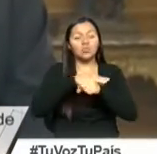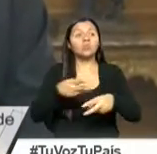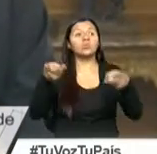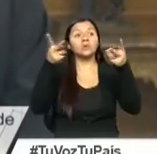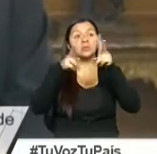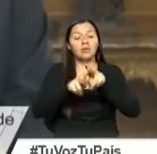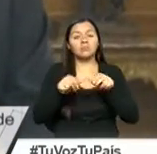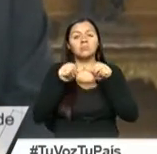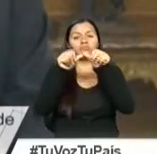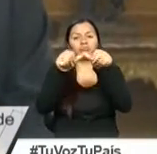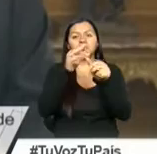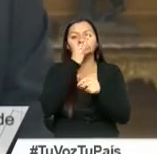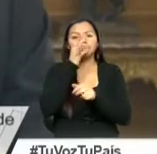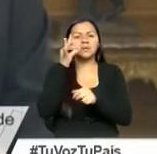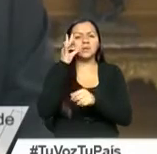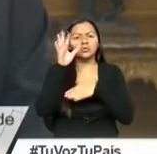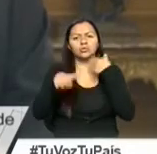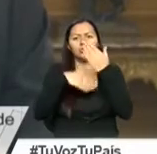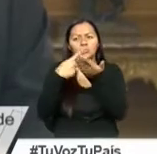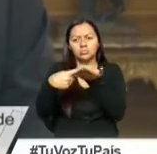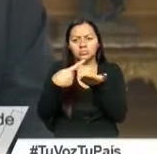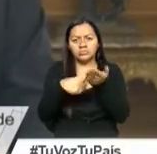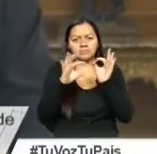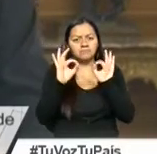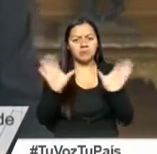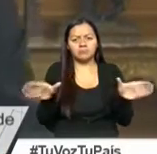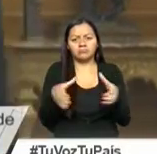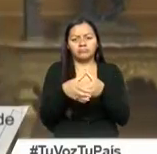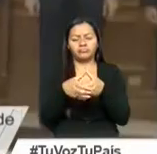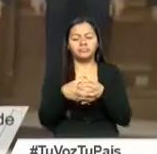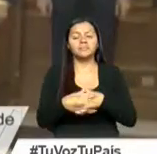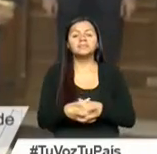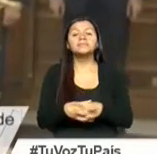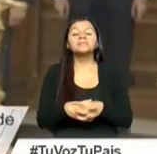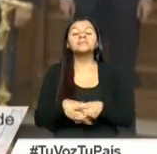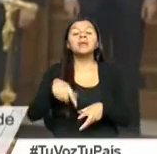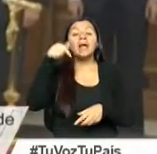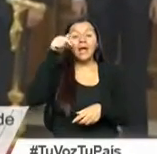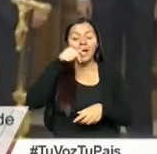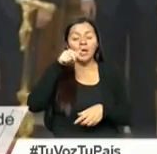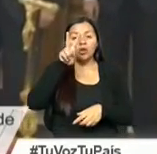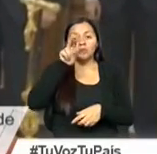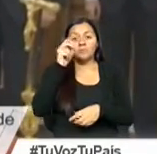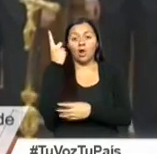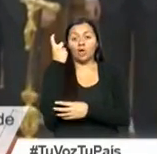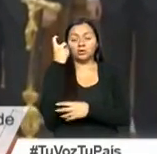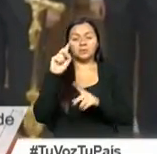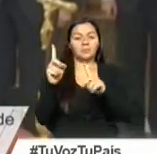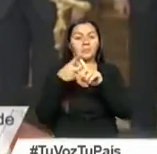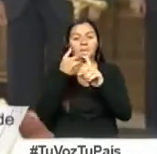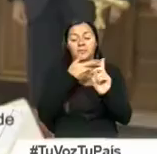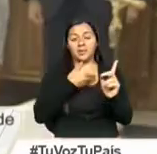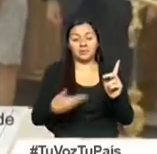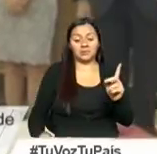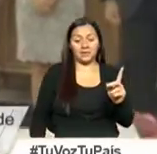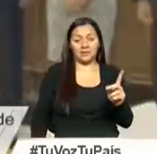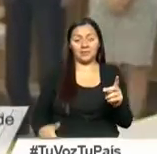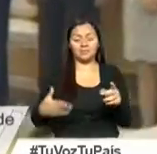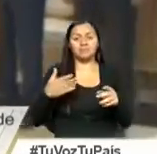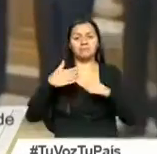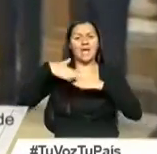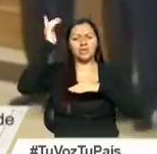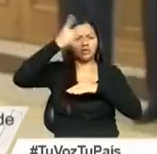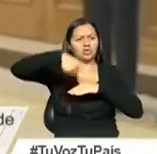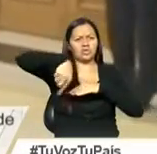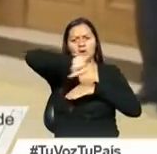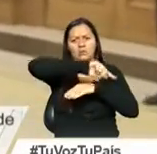mantener el secreto de las deliberaciones del Consejo de Ministros. En el poder desde 2011, Rajoy obtuvo la investidura en el Parlamento con mayoría